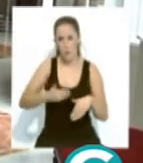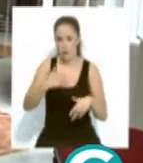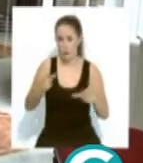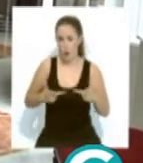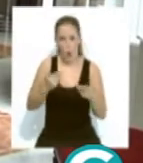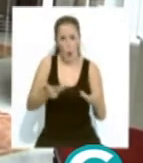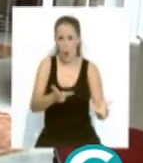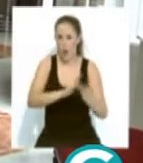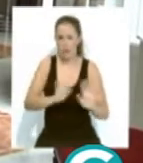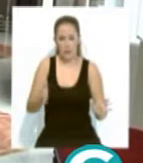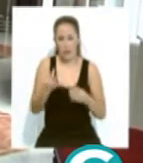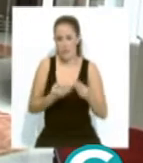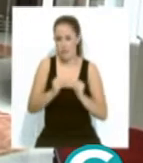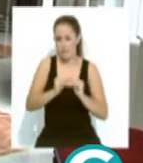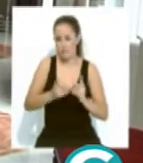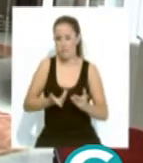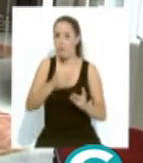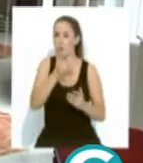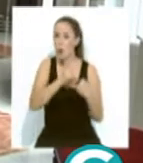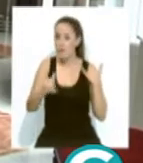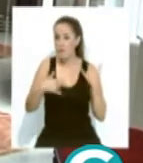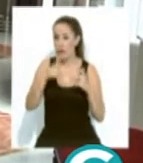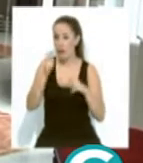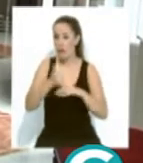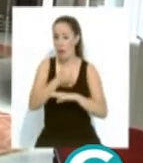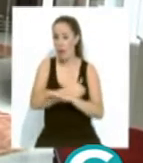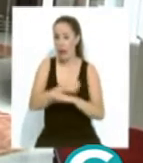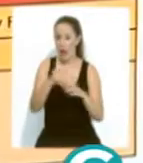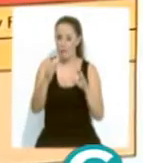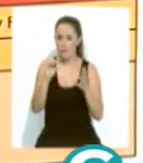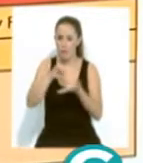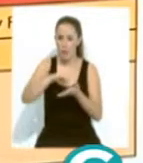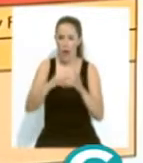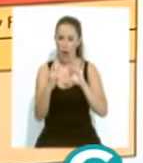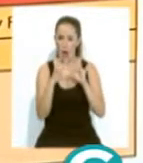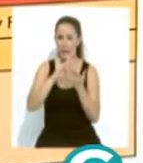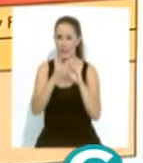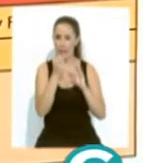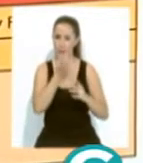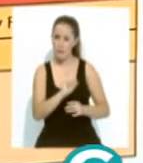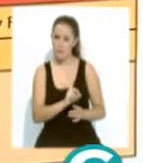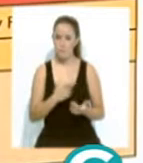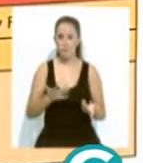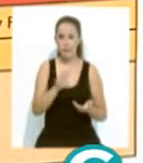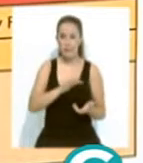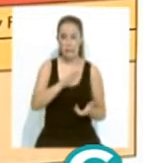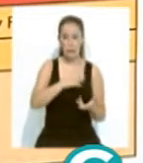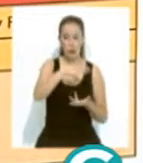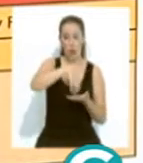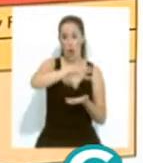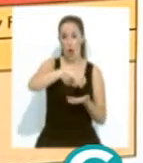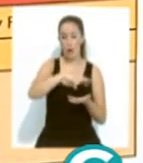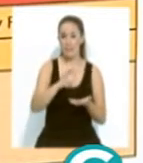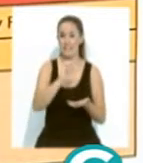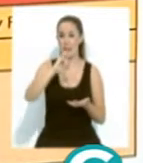urgente porque al final la ciudad no está bien conectada. Desde el grupo proponen situar en la glorieta de Simón